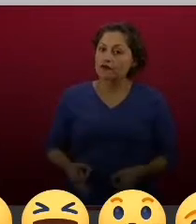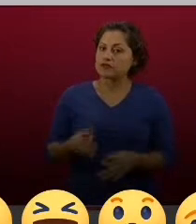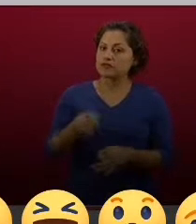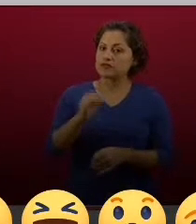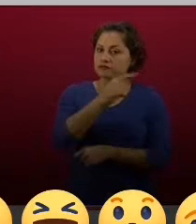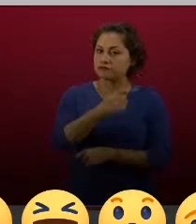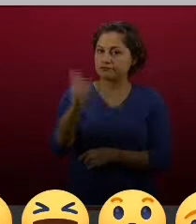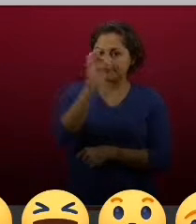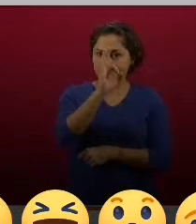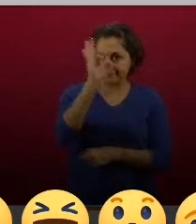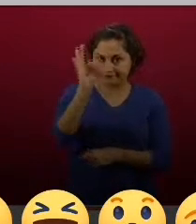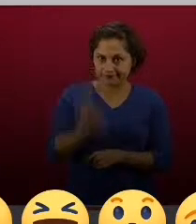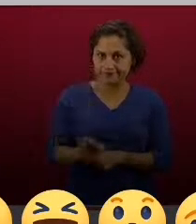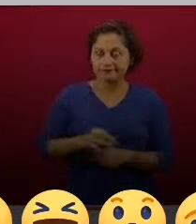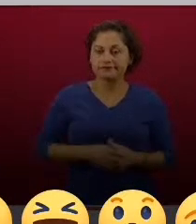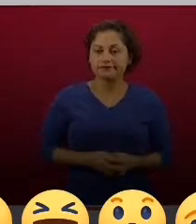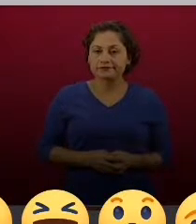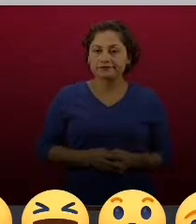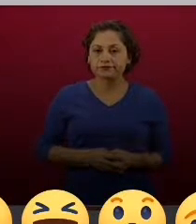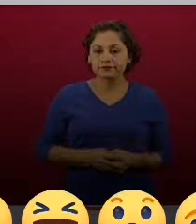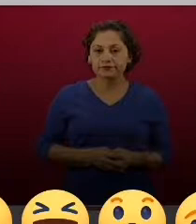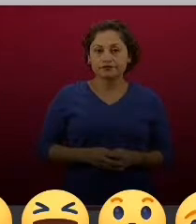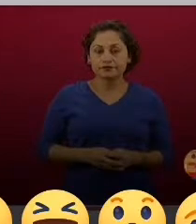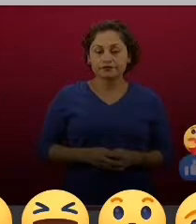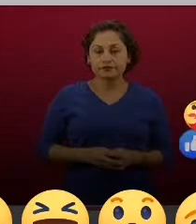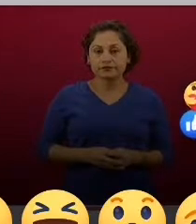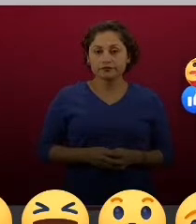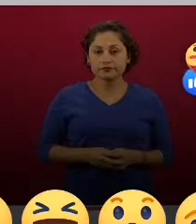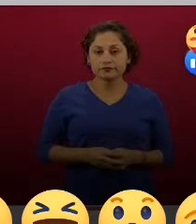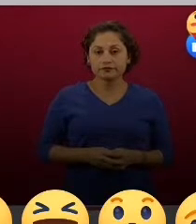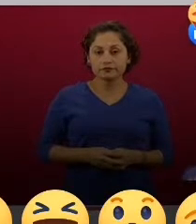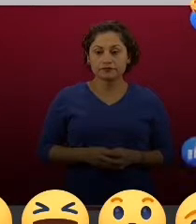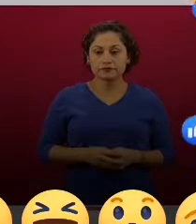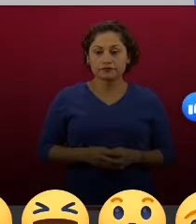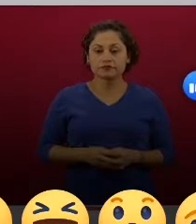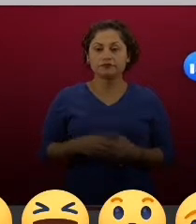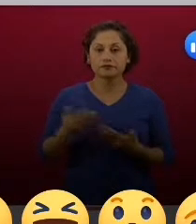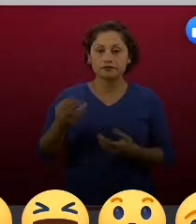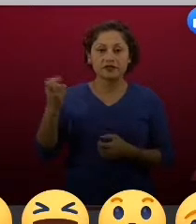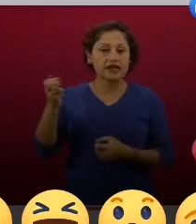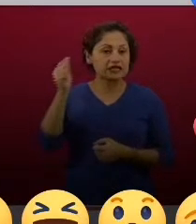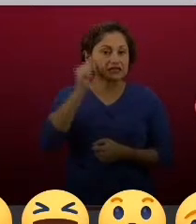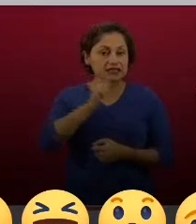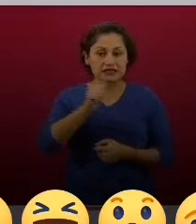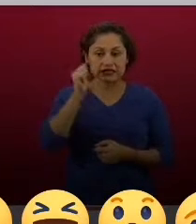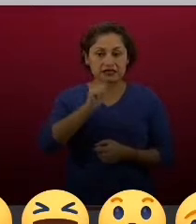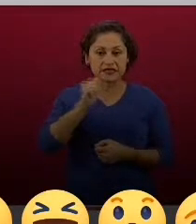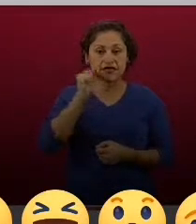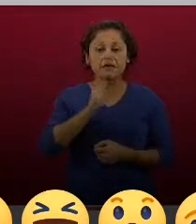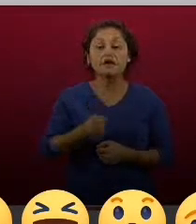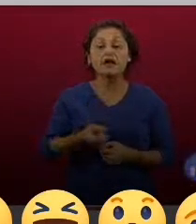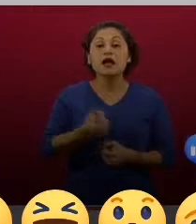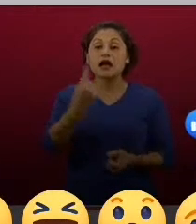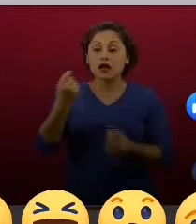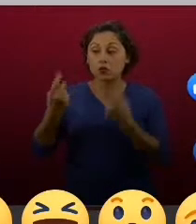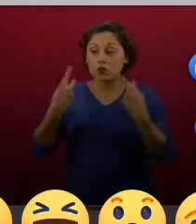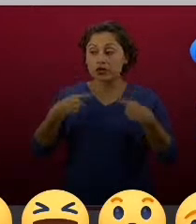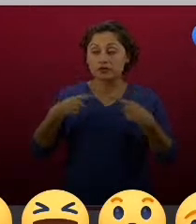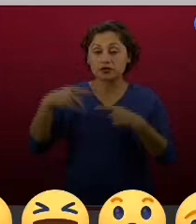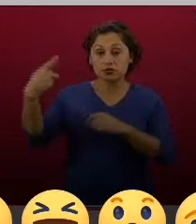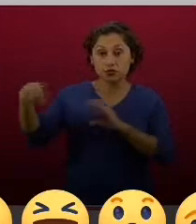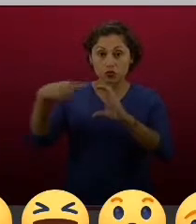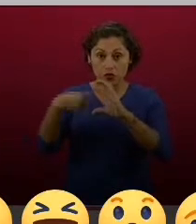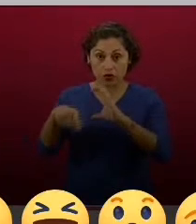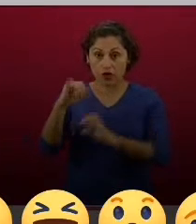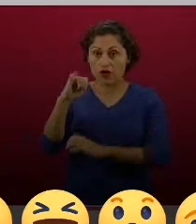páginas que tenemos para contacto de trabajadores, que es Comienzo Infonavit o Socio Infonavit. Y, por supuesto, nuestras